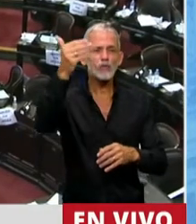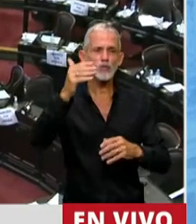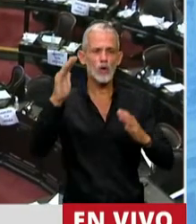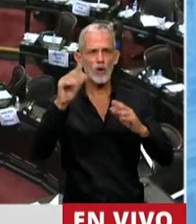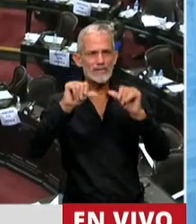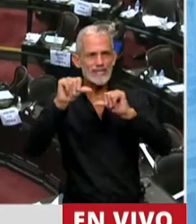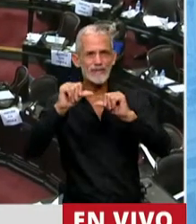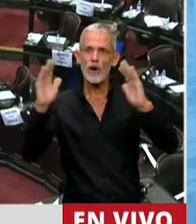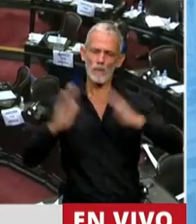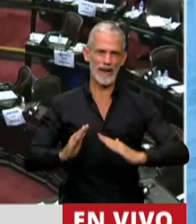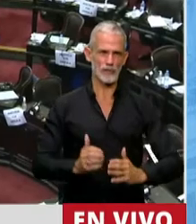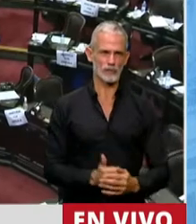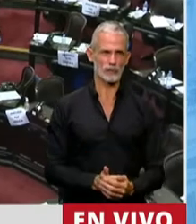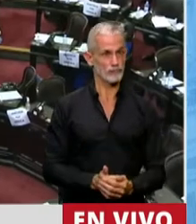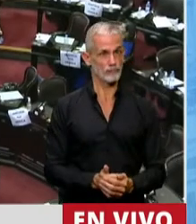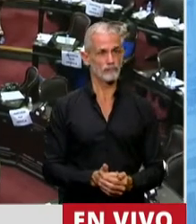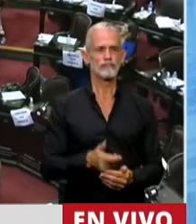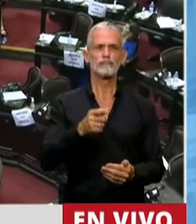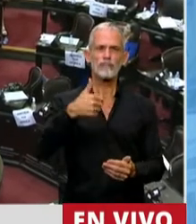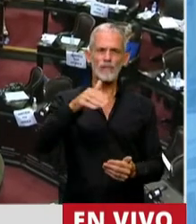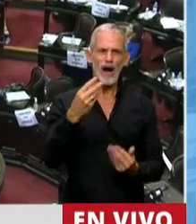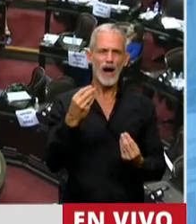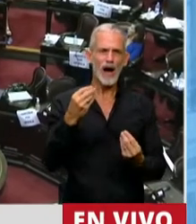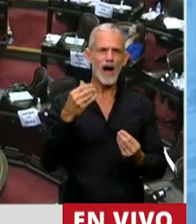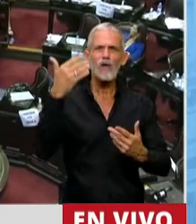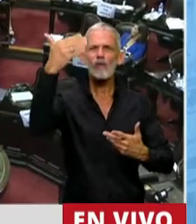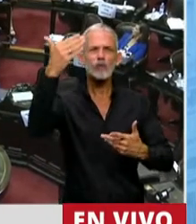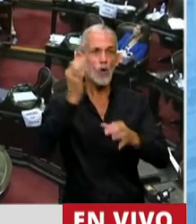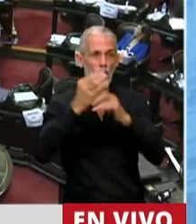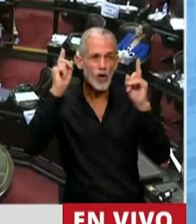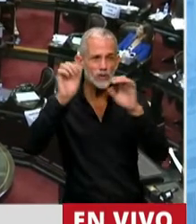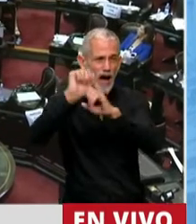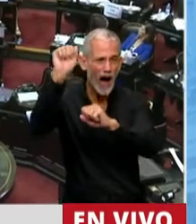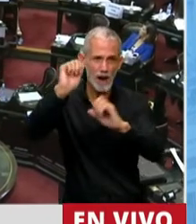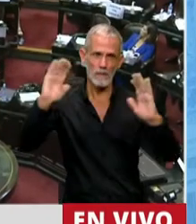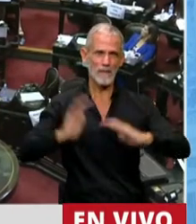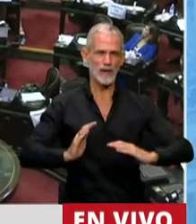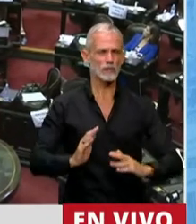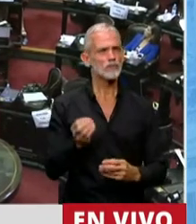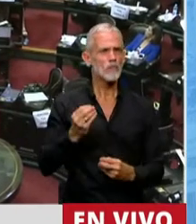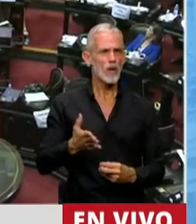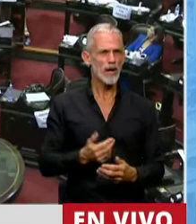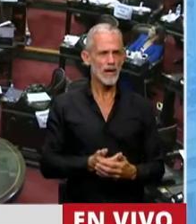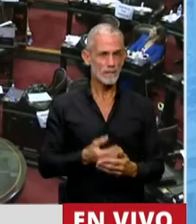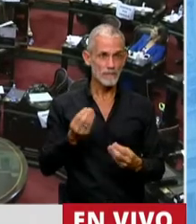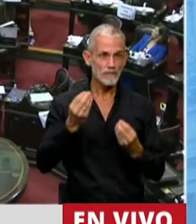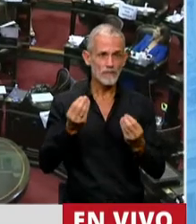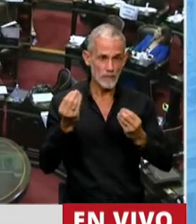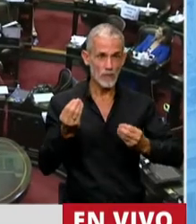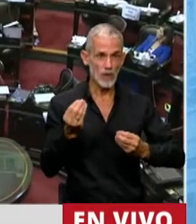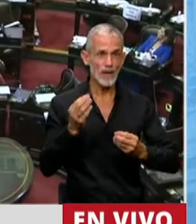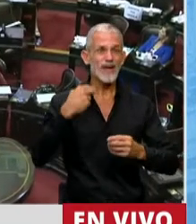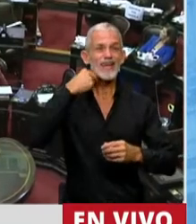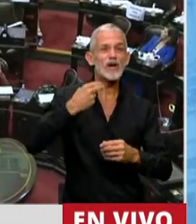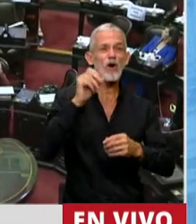científicos, vamos a tener menos futuros docentes, y ¿saben por qué? Porque son hijos